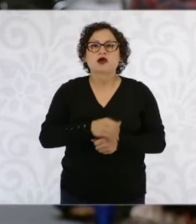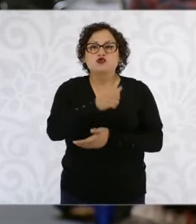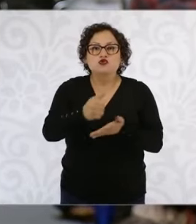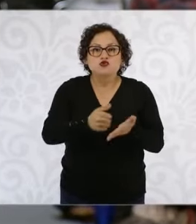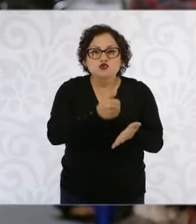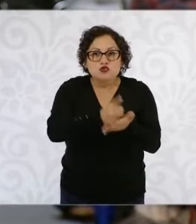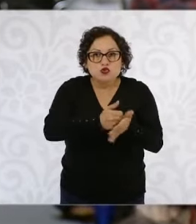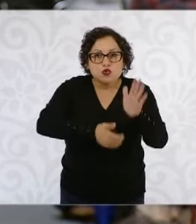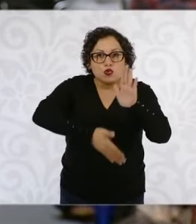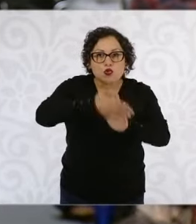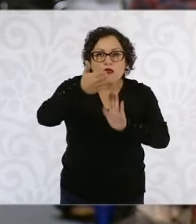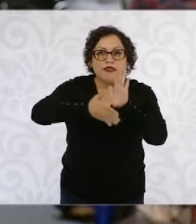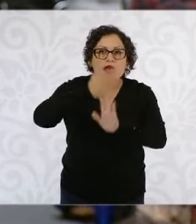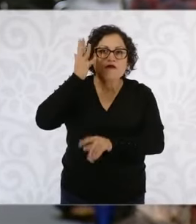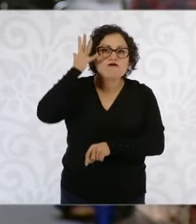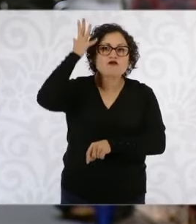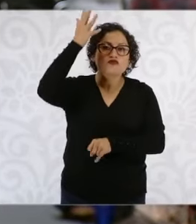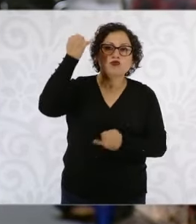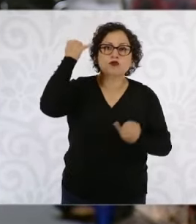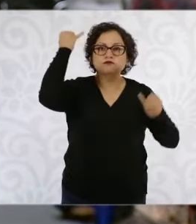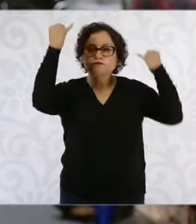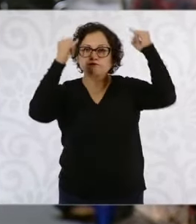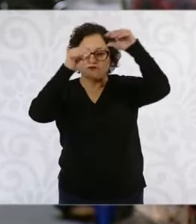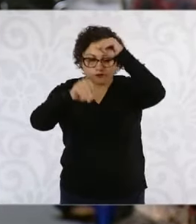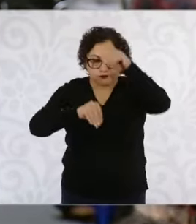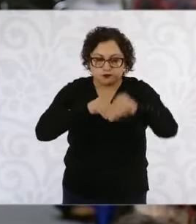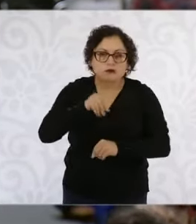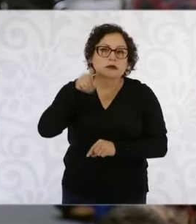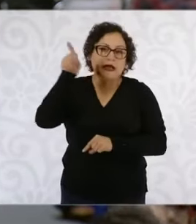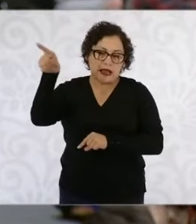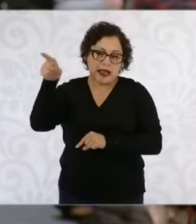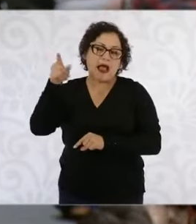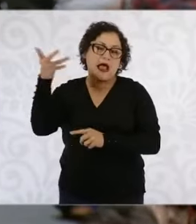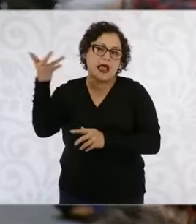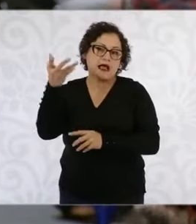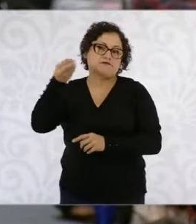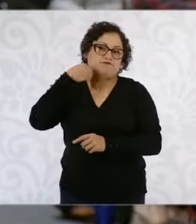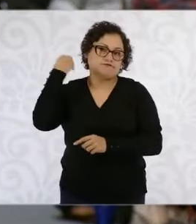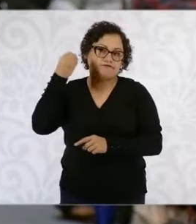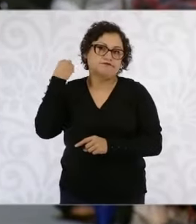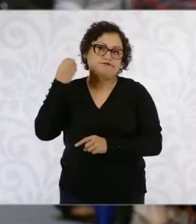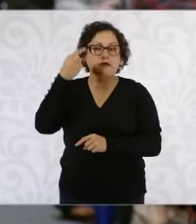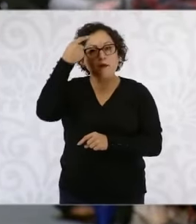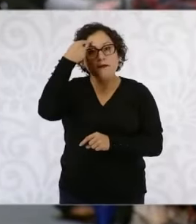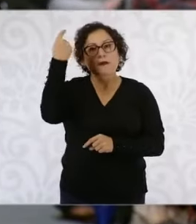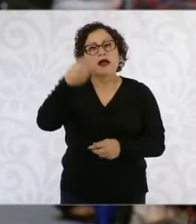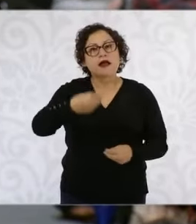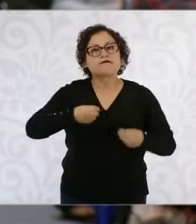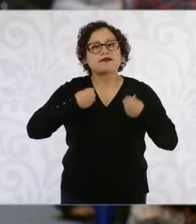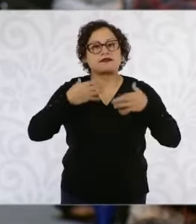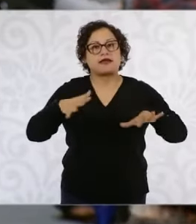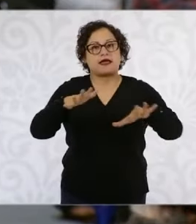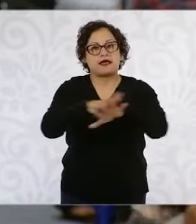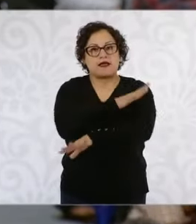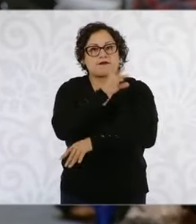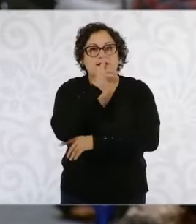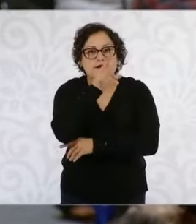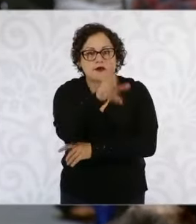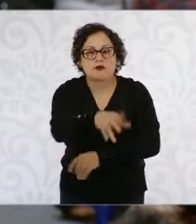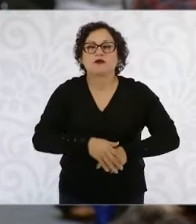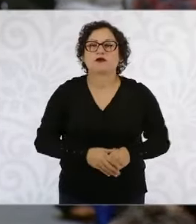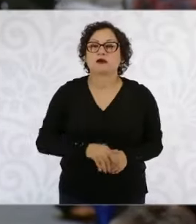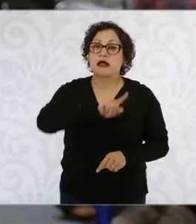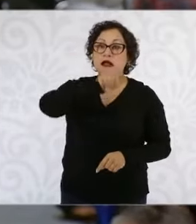y para ello mejorar también o cambiar las vidas. Hay un grupo de empresarios